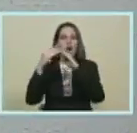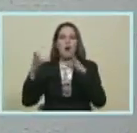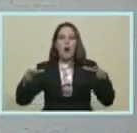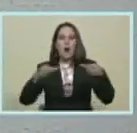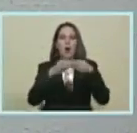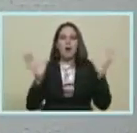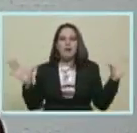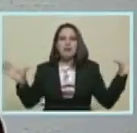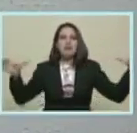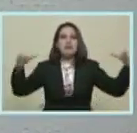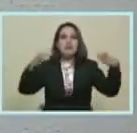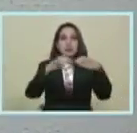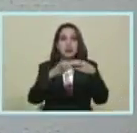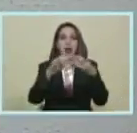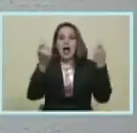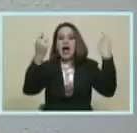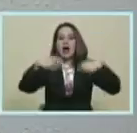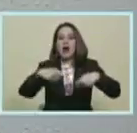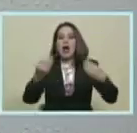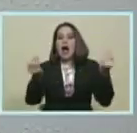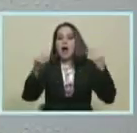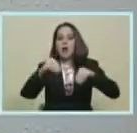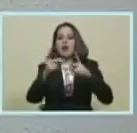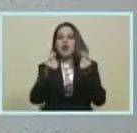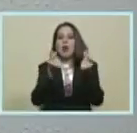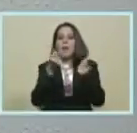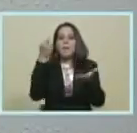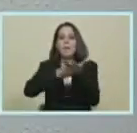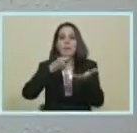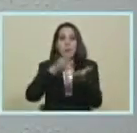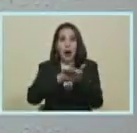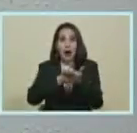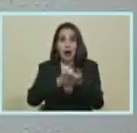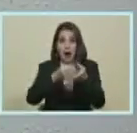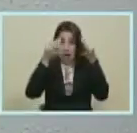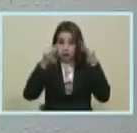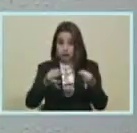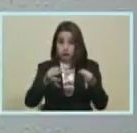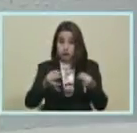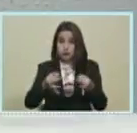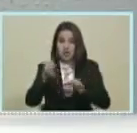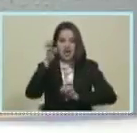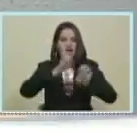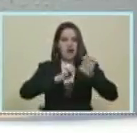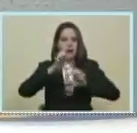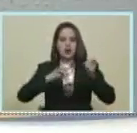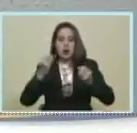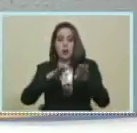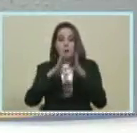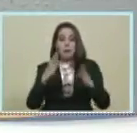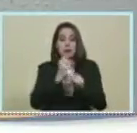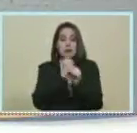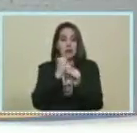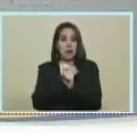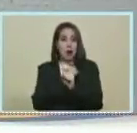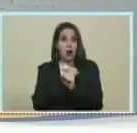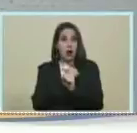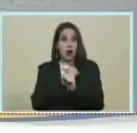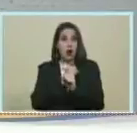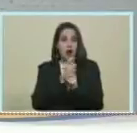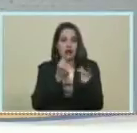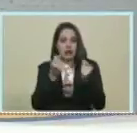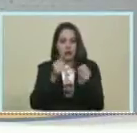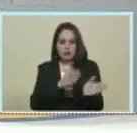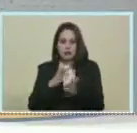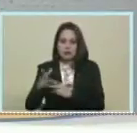Luego que se acuerden Los precios Porque ahí se está Evaluando Presidente En las mesas de trabajo La estructura de